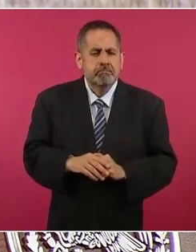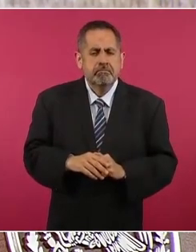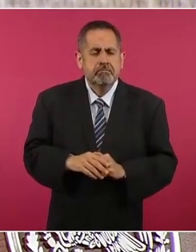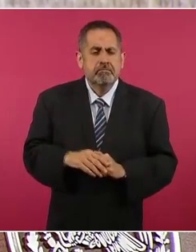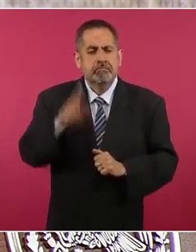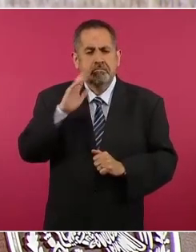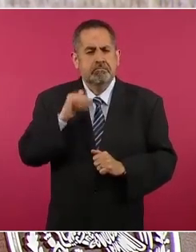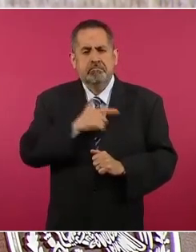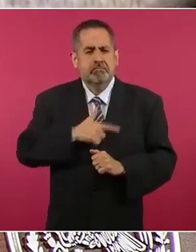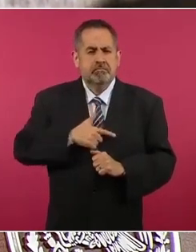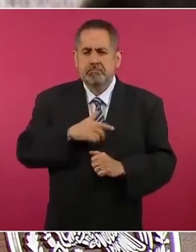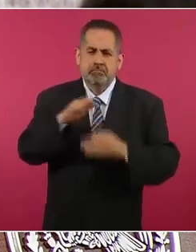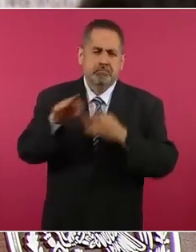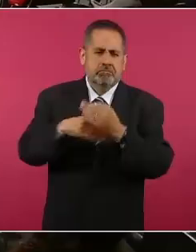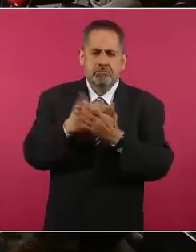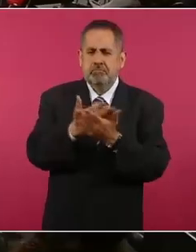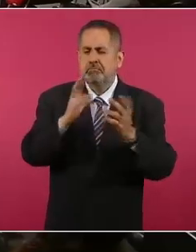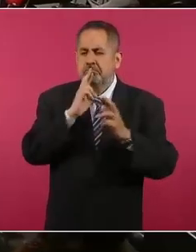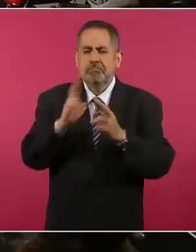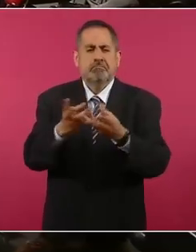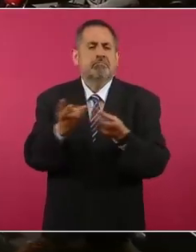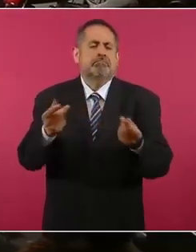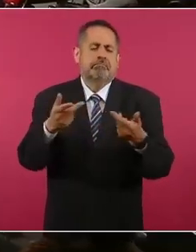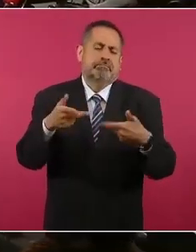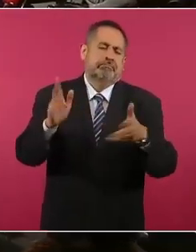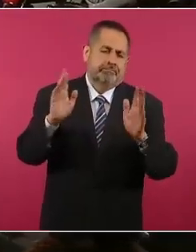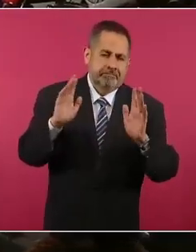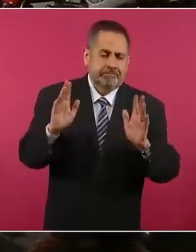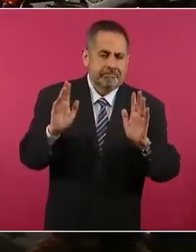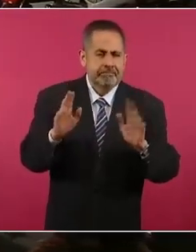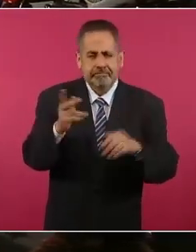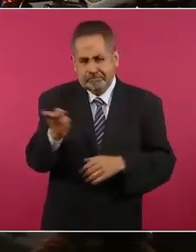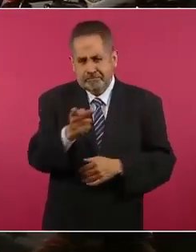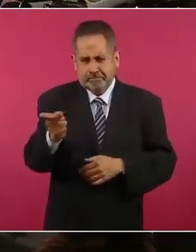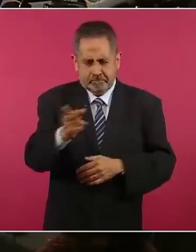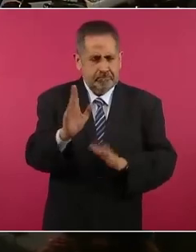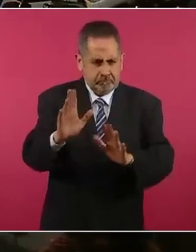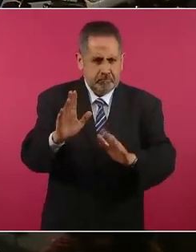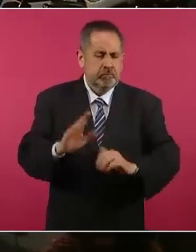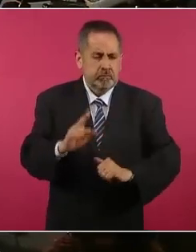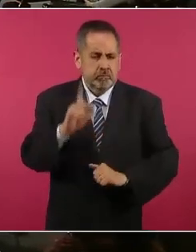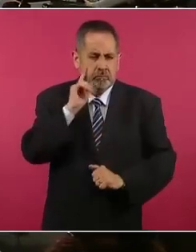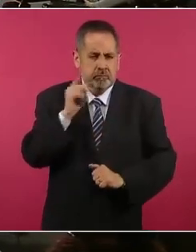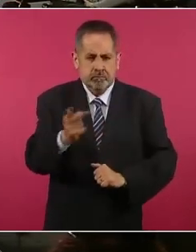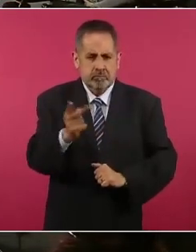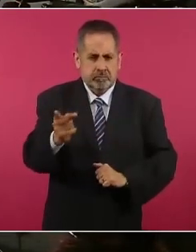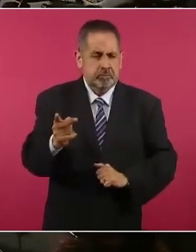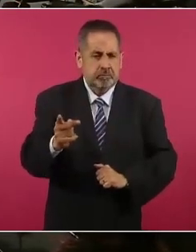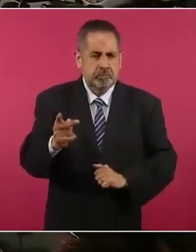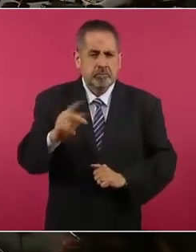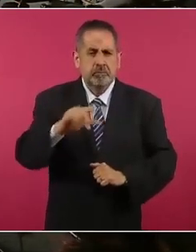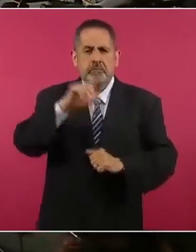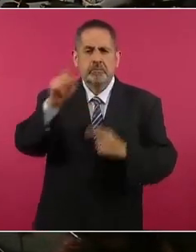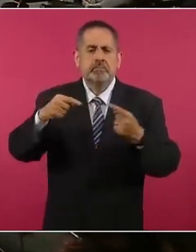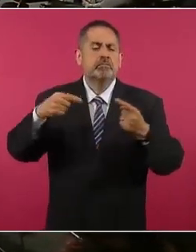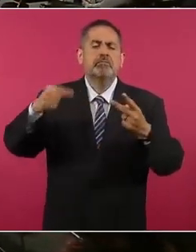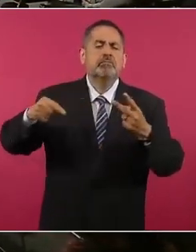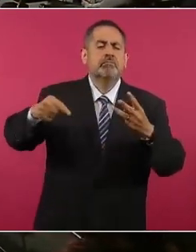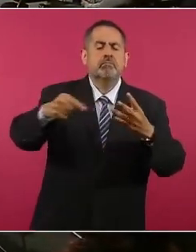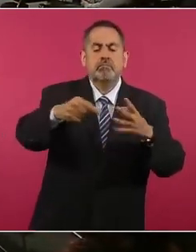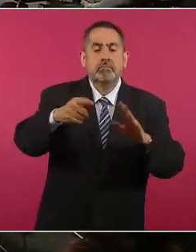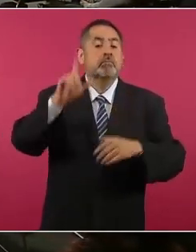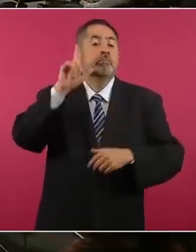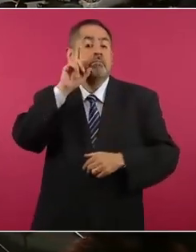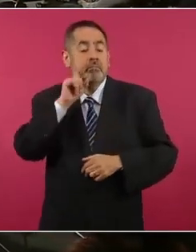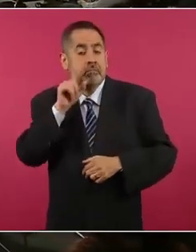me gustaría de una vez ya de resolver, pero ellos dos. Y ya después nos vamos a… Ya